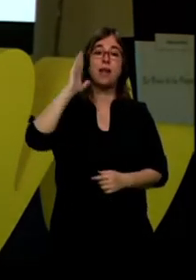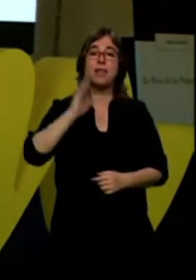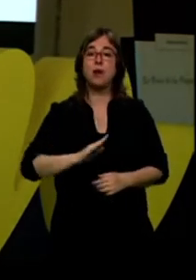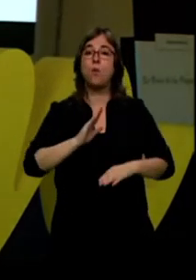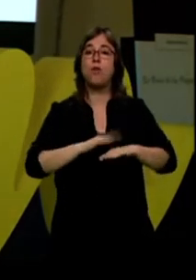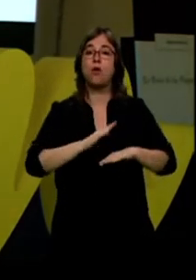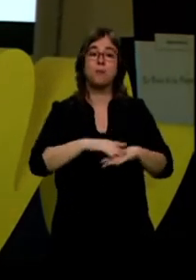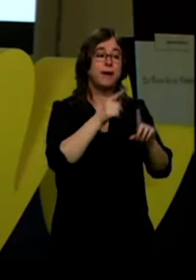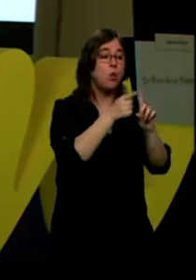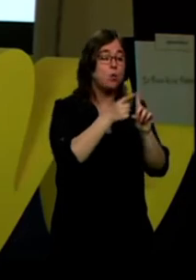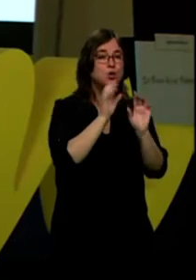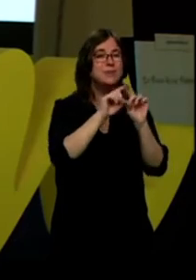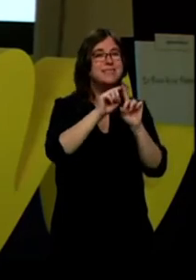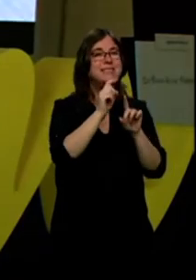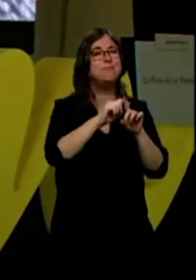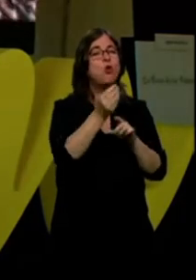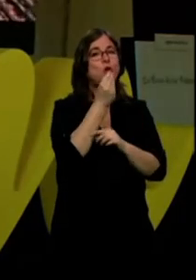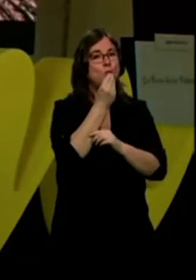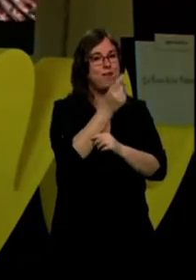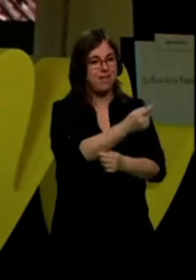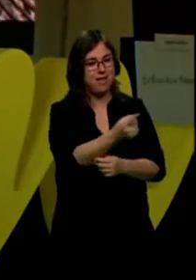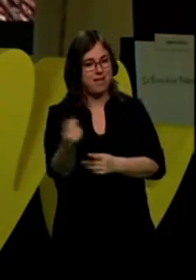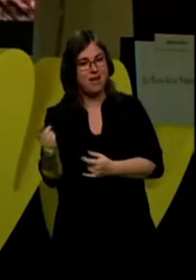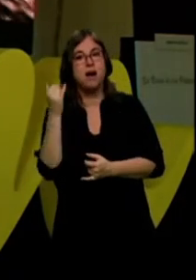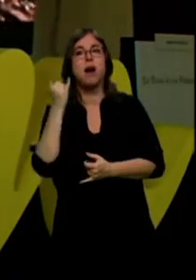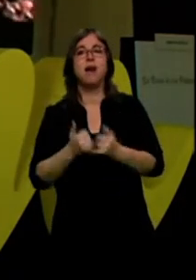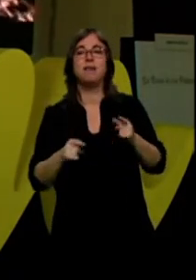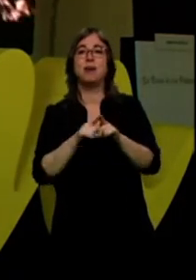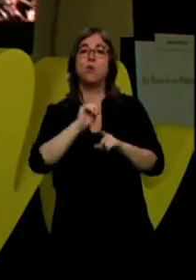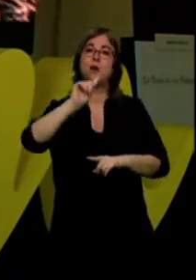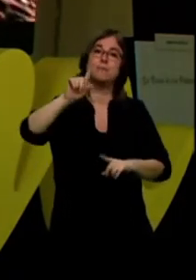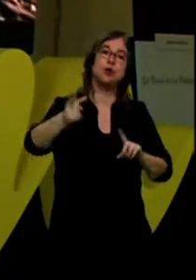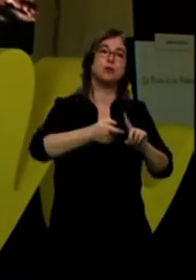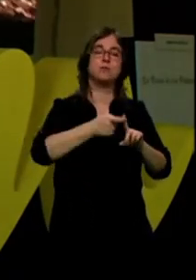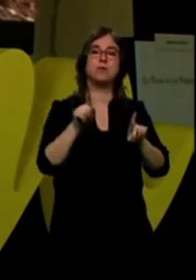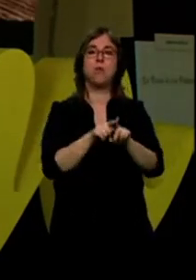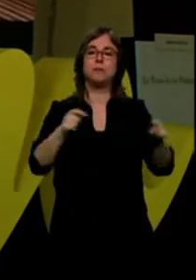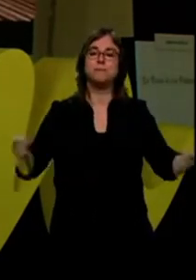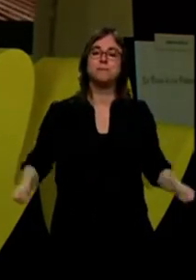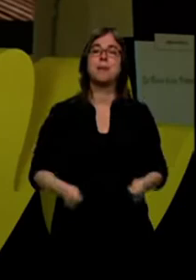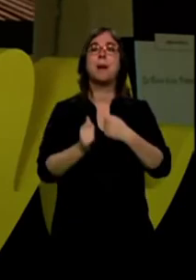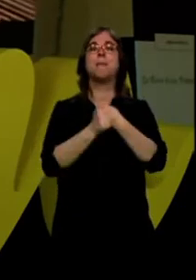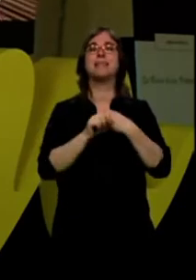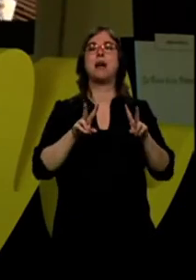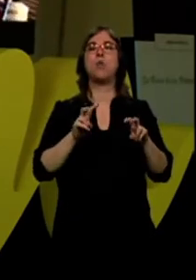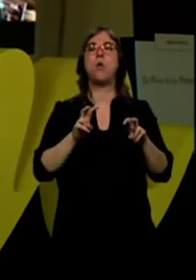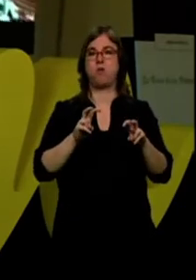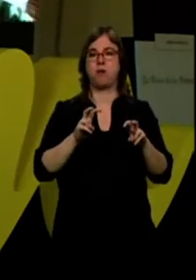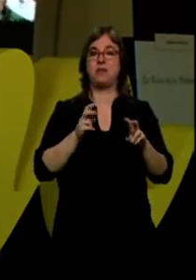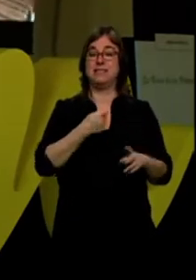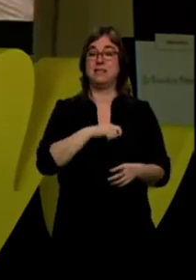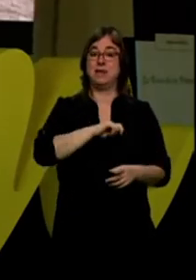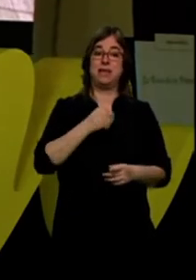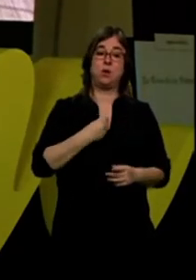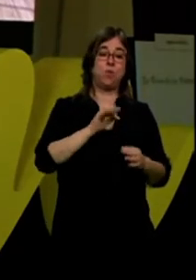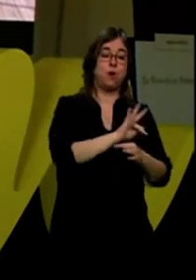culinario. Y con esto vamos a conseguir que, vamos a potenciar la patata nueva de España, vamos a alargar el ciclo de lo que es